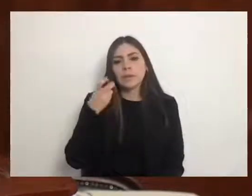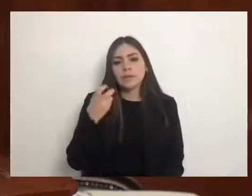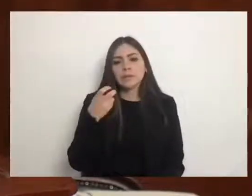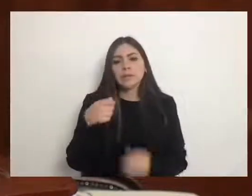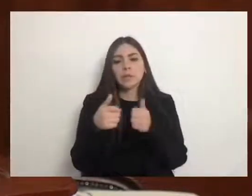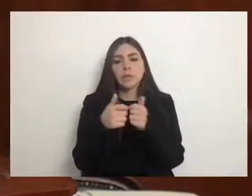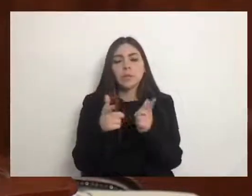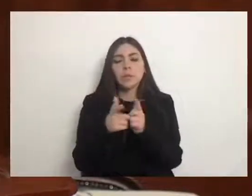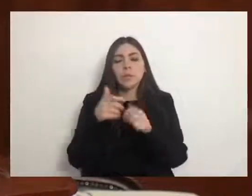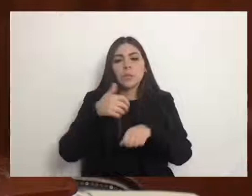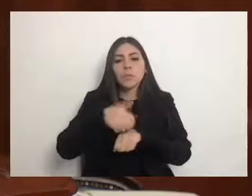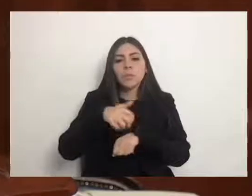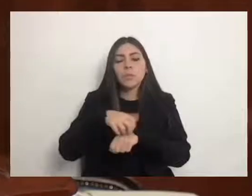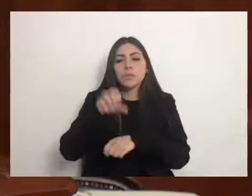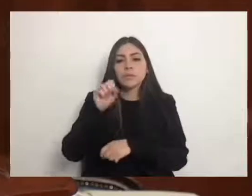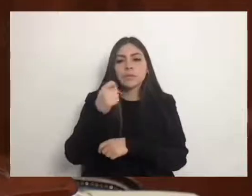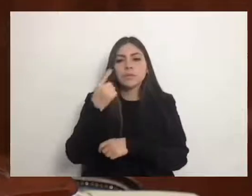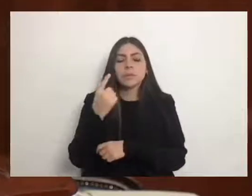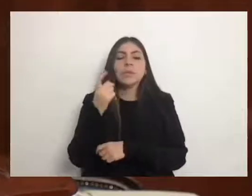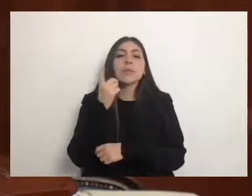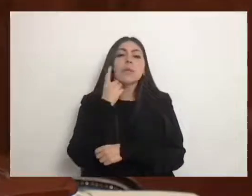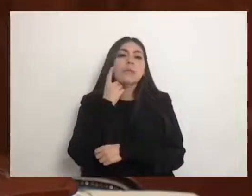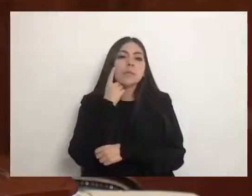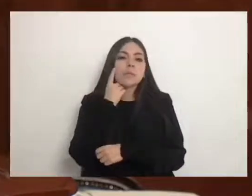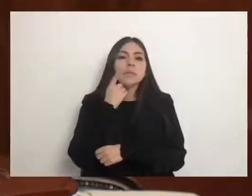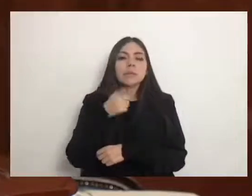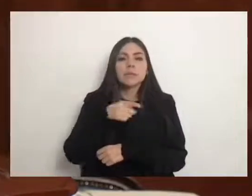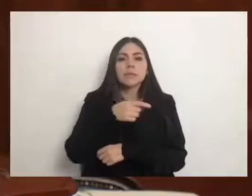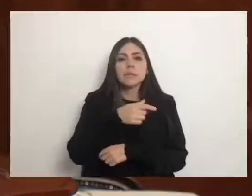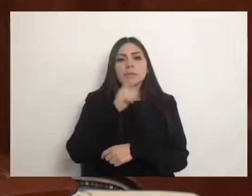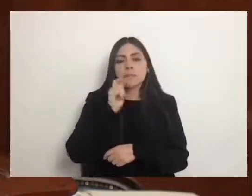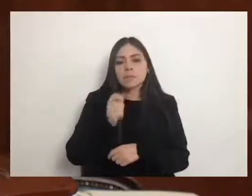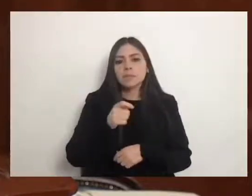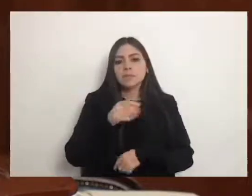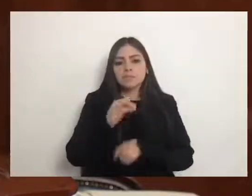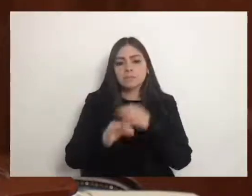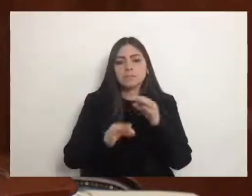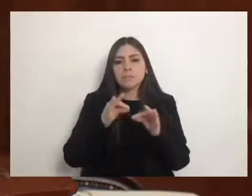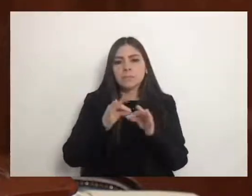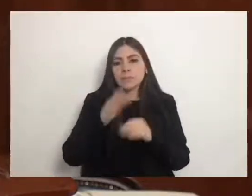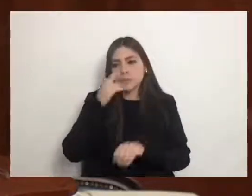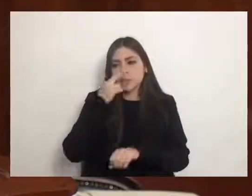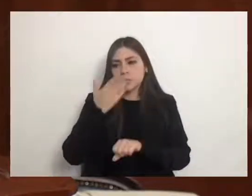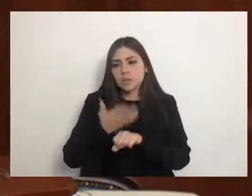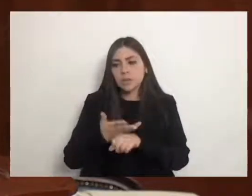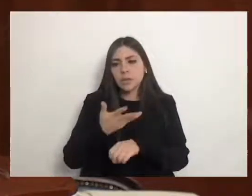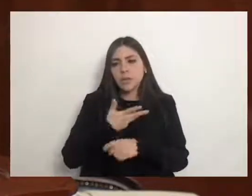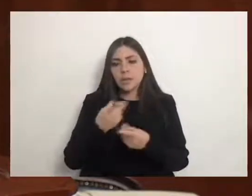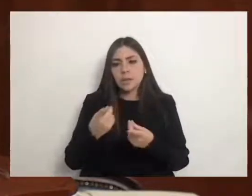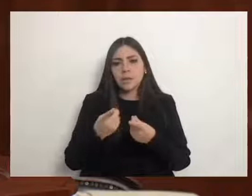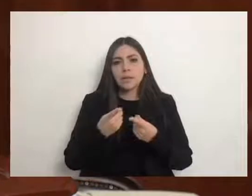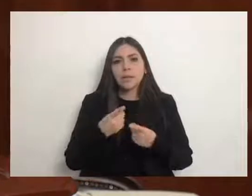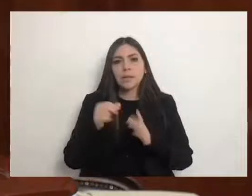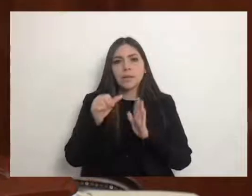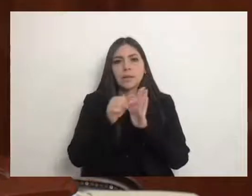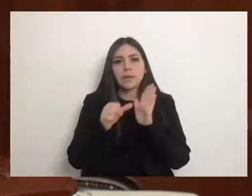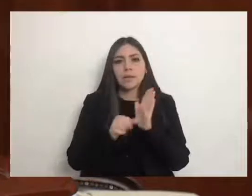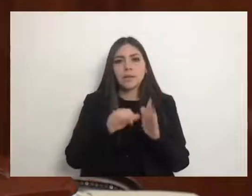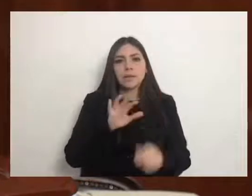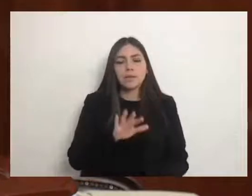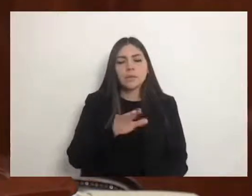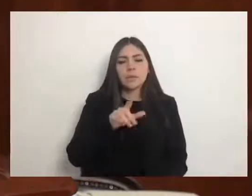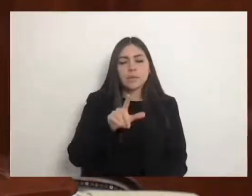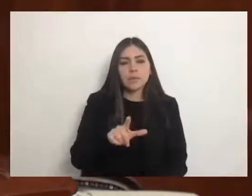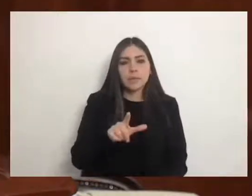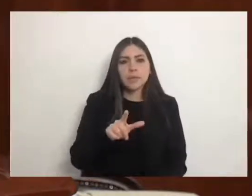legislatura, en ejercicio de las facultades que nos confieren los artículos 57